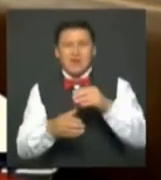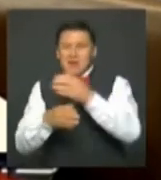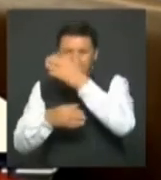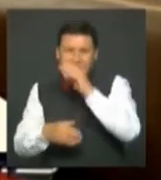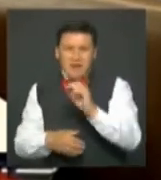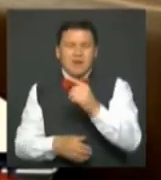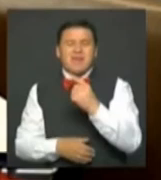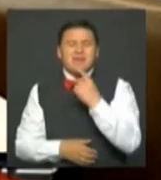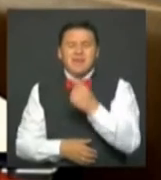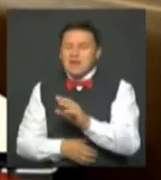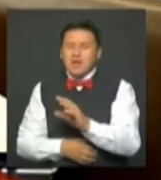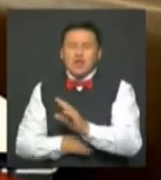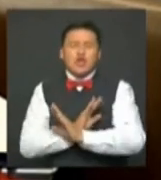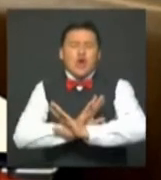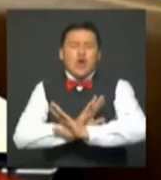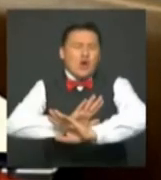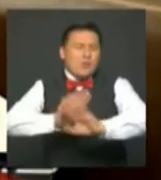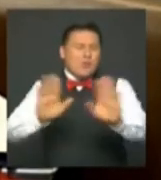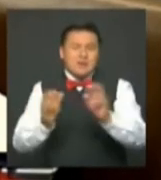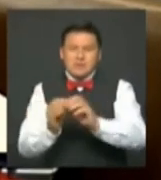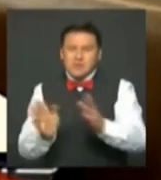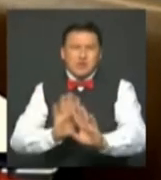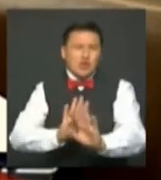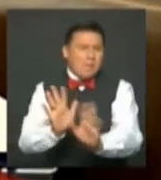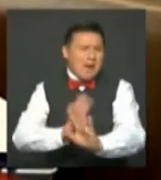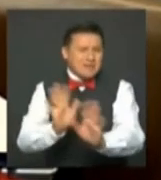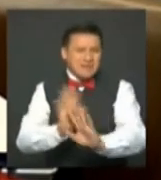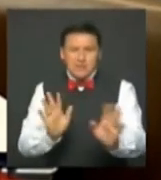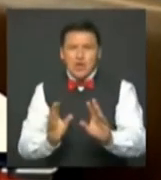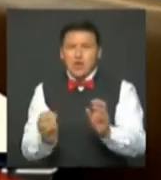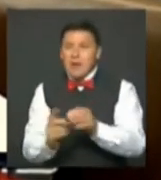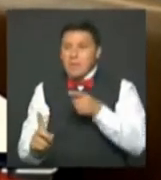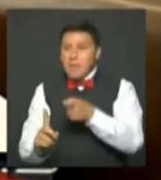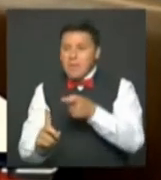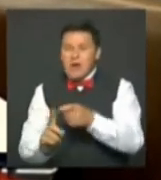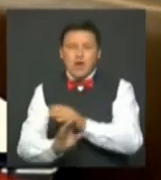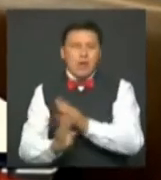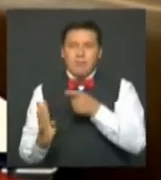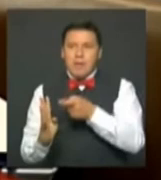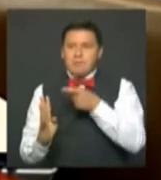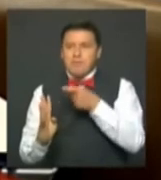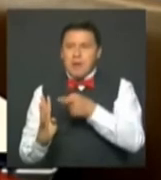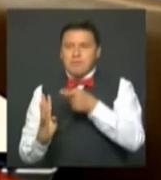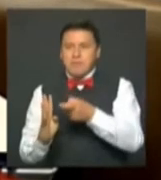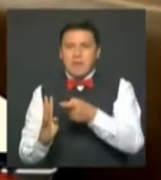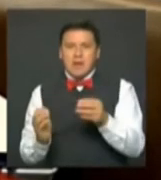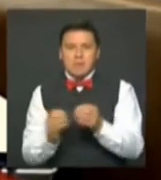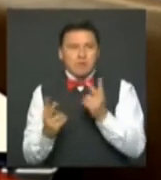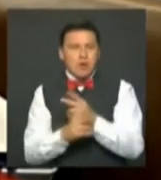decir ya no más. No más muertes, no más asesinatos, no más violencia entre los colombianos.